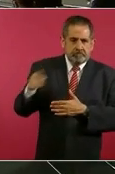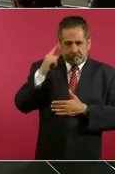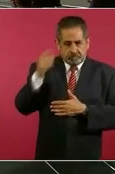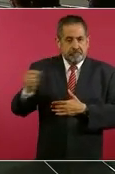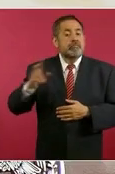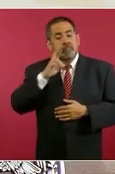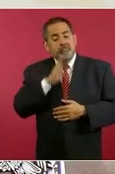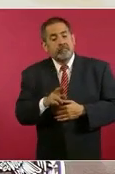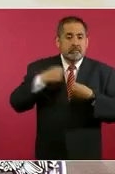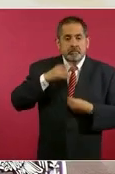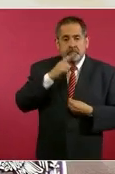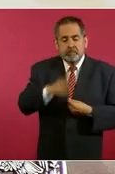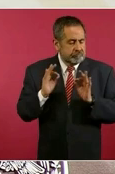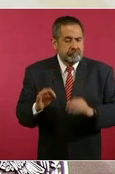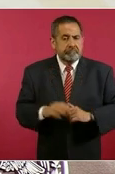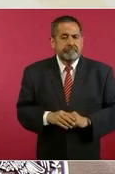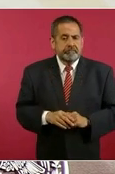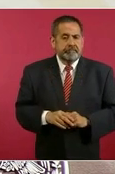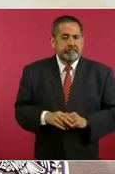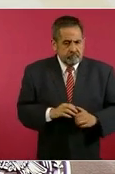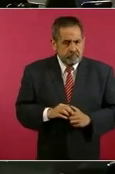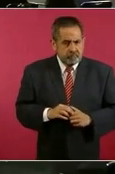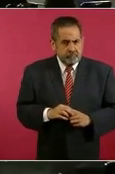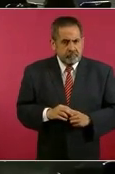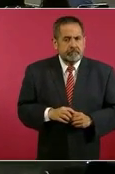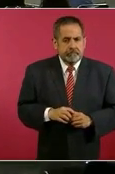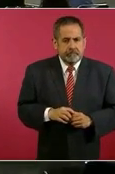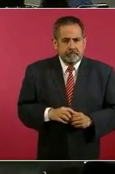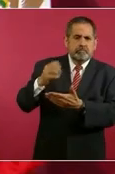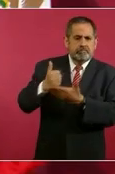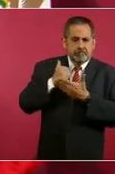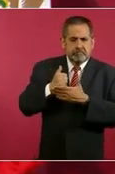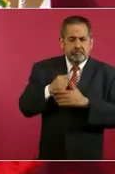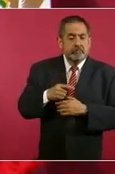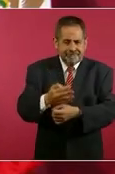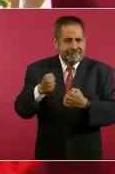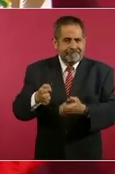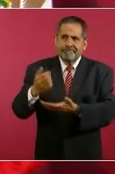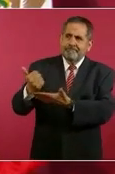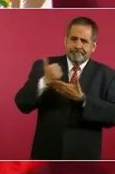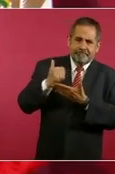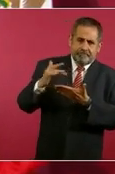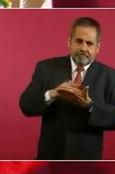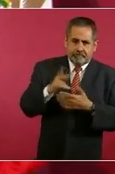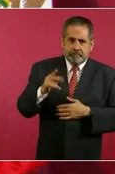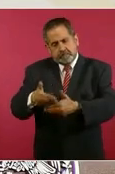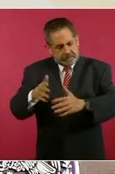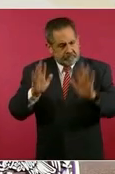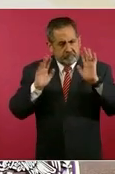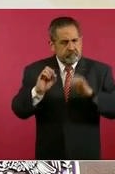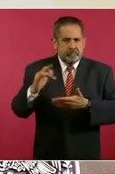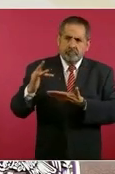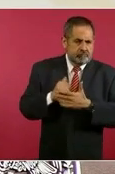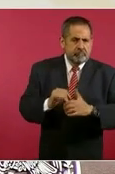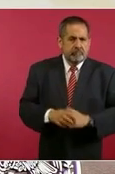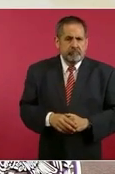la respuesta que obtuve fue favorable. En el sentido de que ellos van a ayudar. Y lo están haciendo. Nada más que son procesos. Sí,